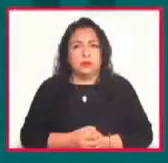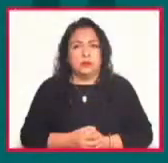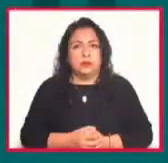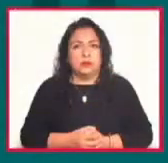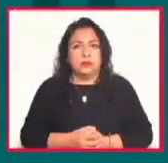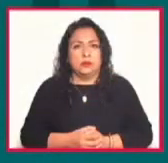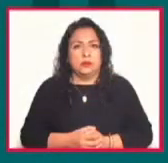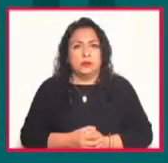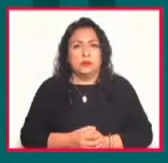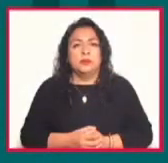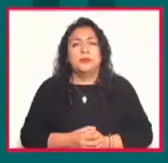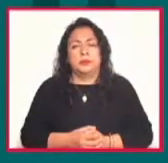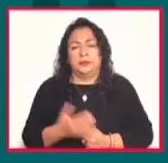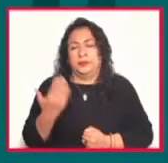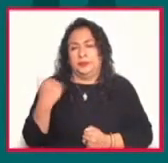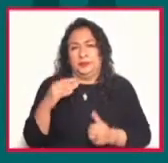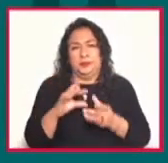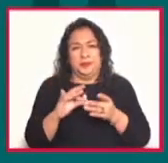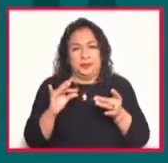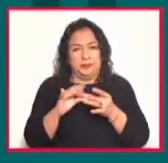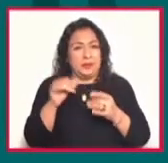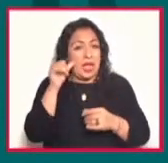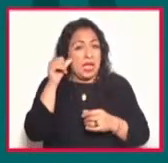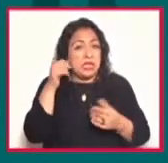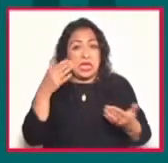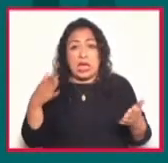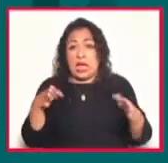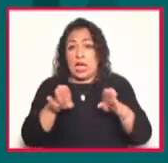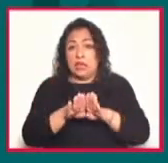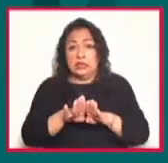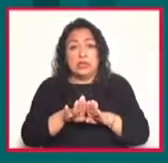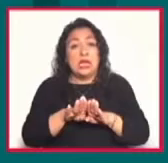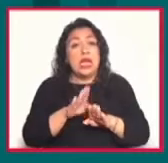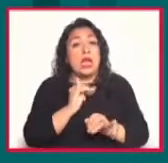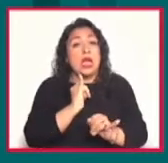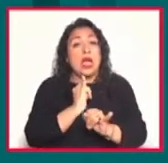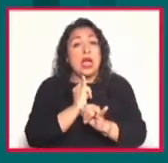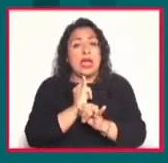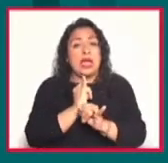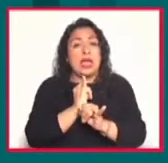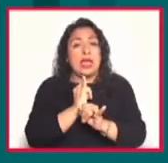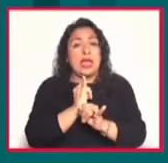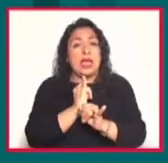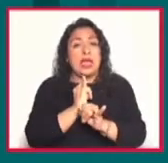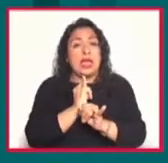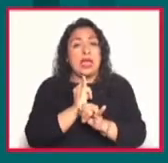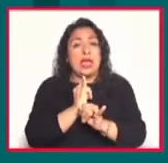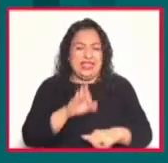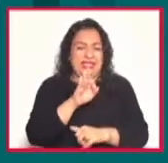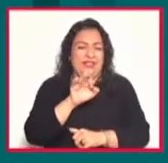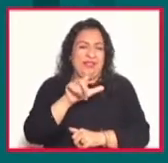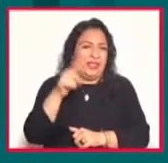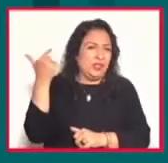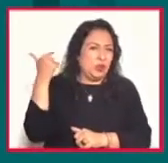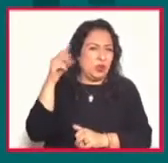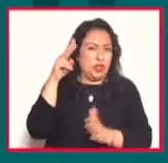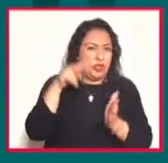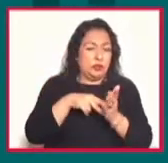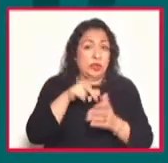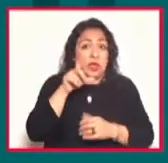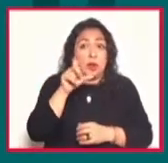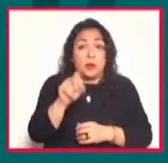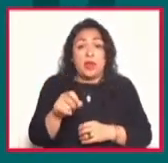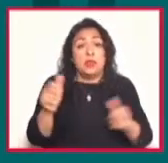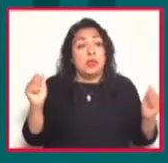Y como les comentábamos, ayer concluyeron las actividades en línea de la Feria Internacional del Libro de Guadalajara dos mil veinte. Un